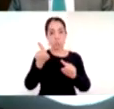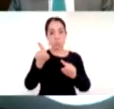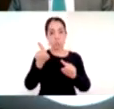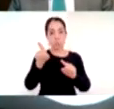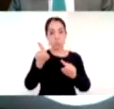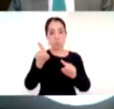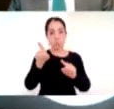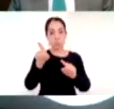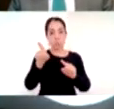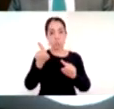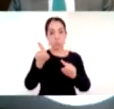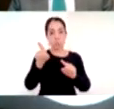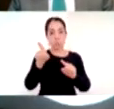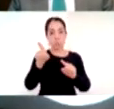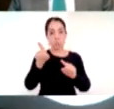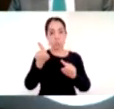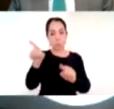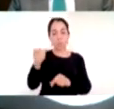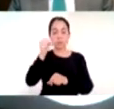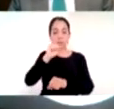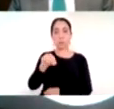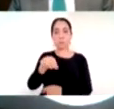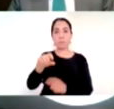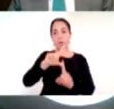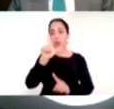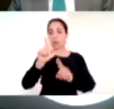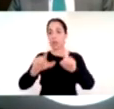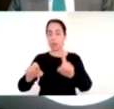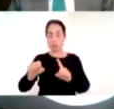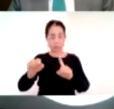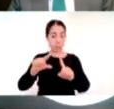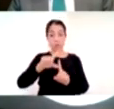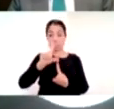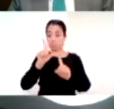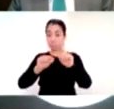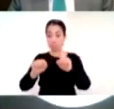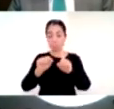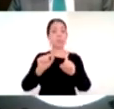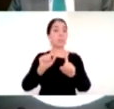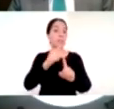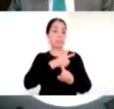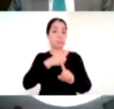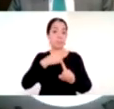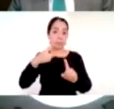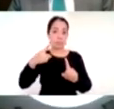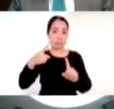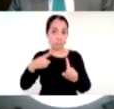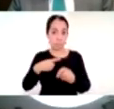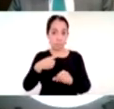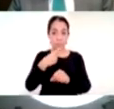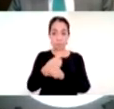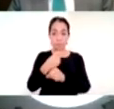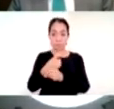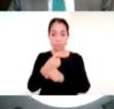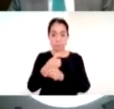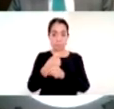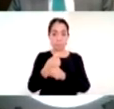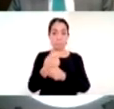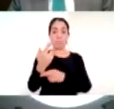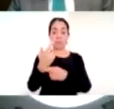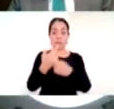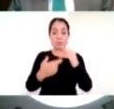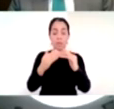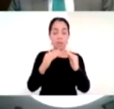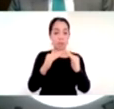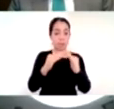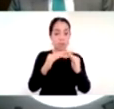para acompañar a las familias desde la casa luego la escuela y luego el hogar pero eso lo hicimos de manera prácticamente